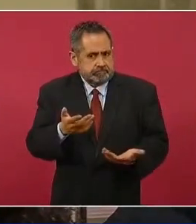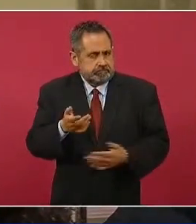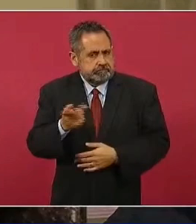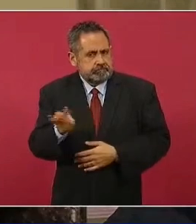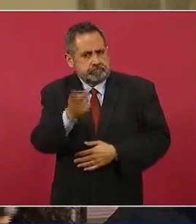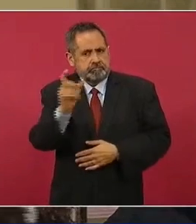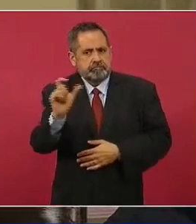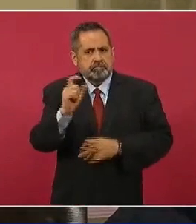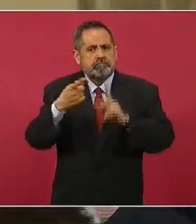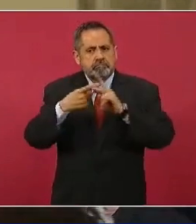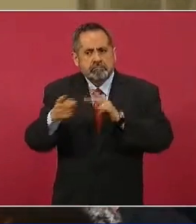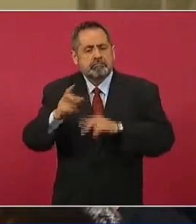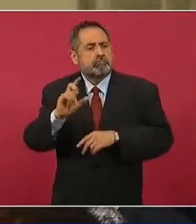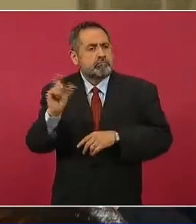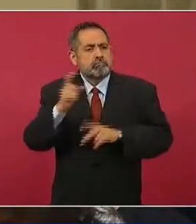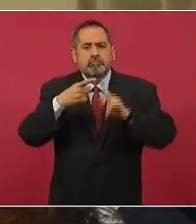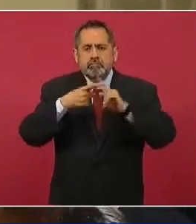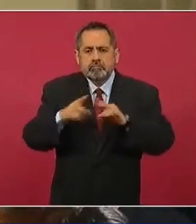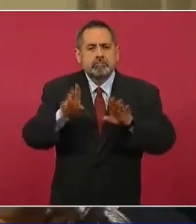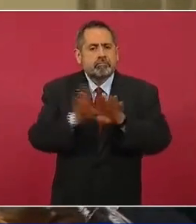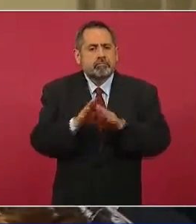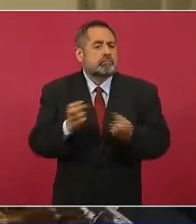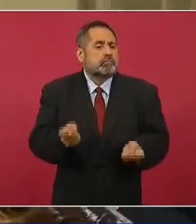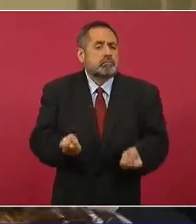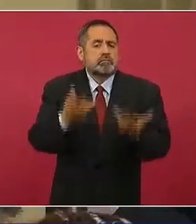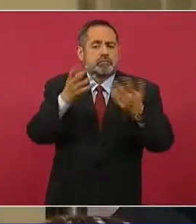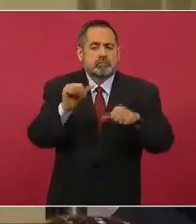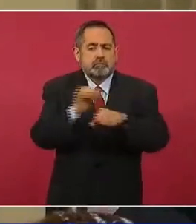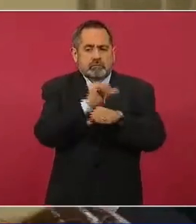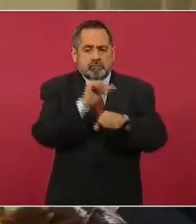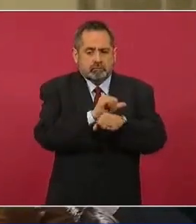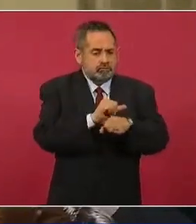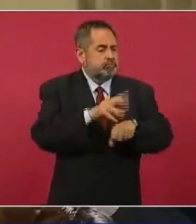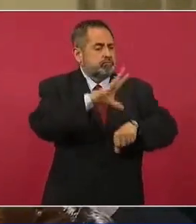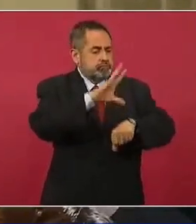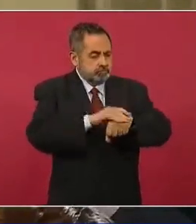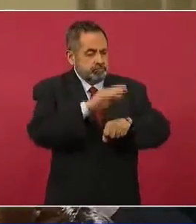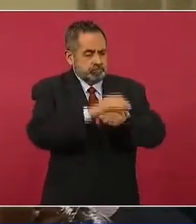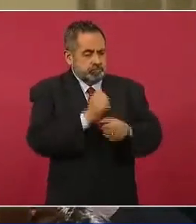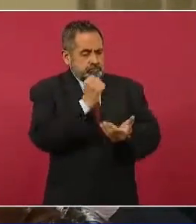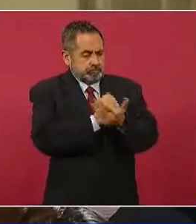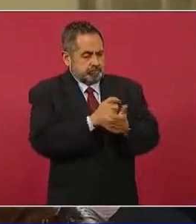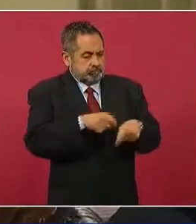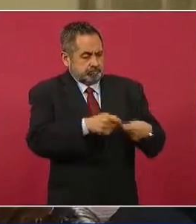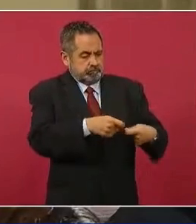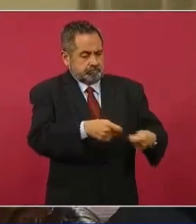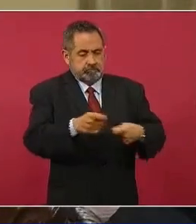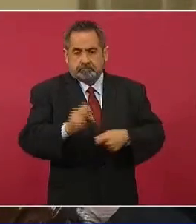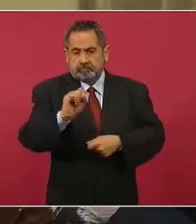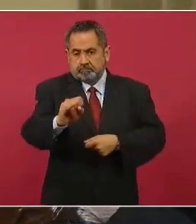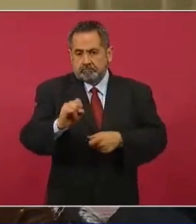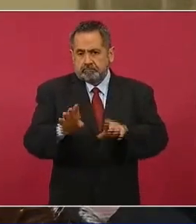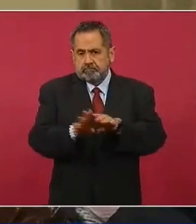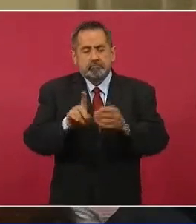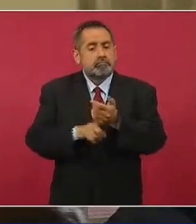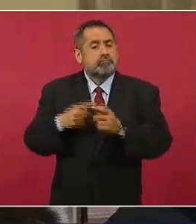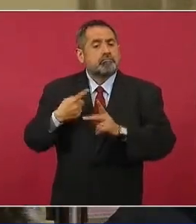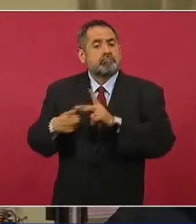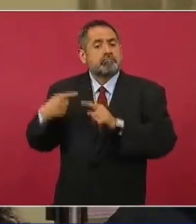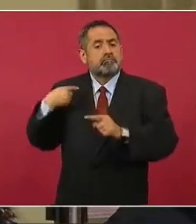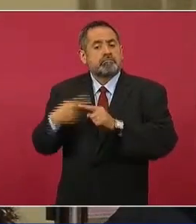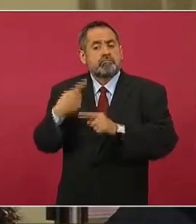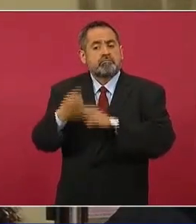¿cuántos carros van a estar sujetos a este proceso de regularización?, puesto que ya empezamos el año fiscal, este 2022.